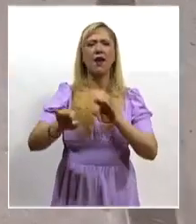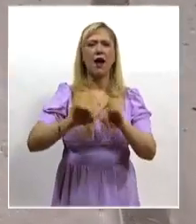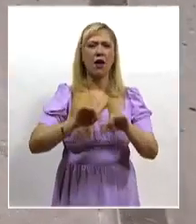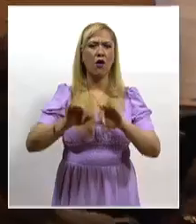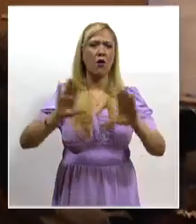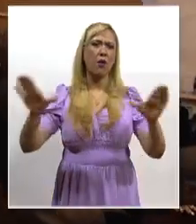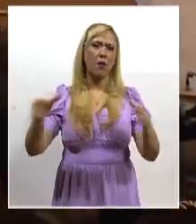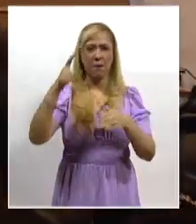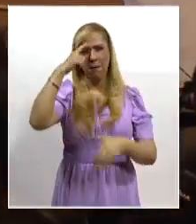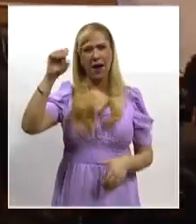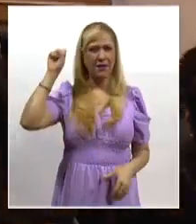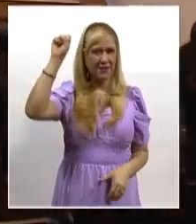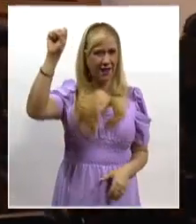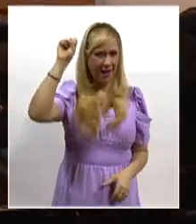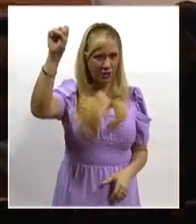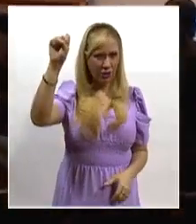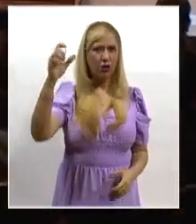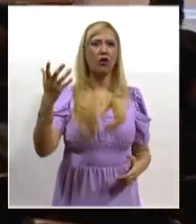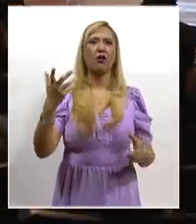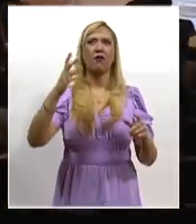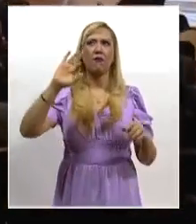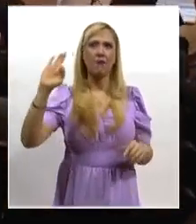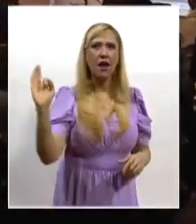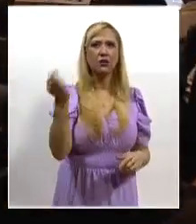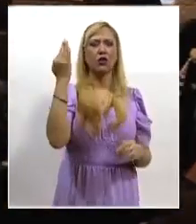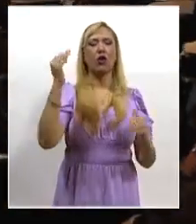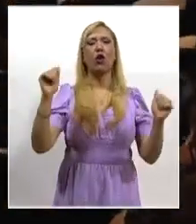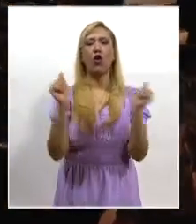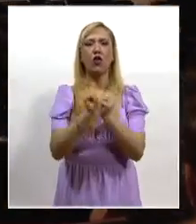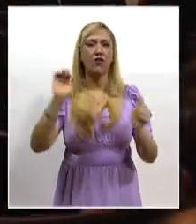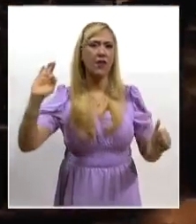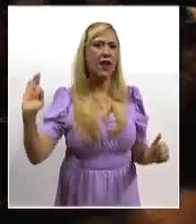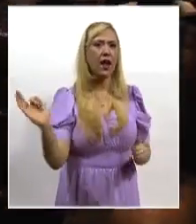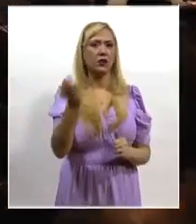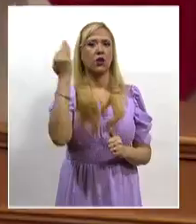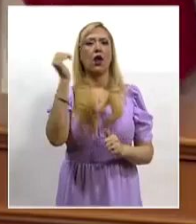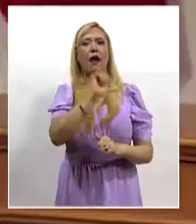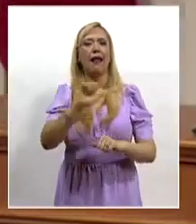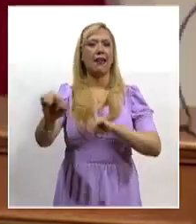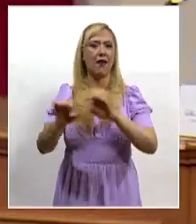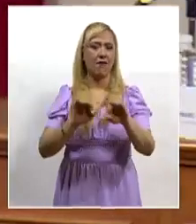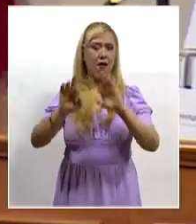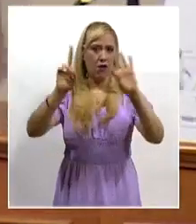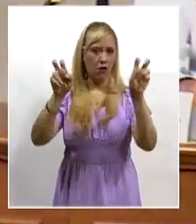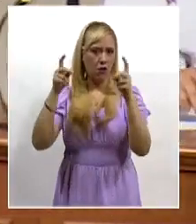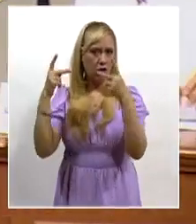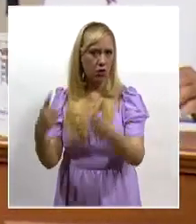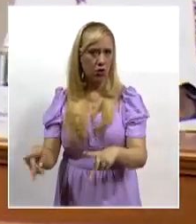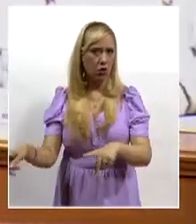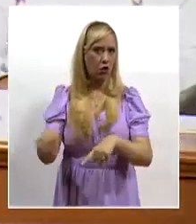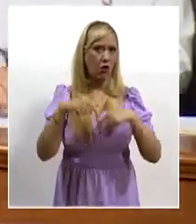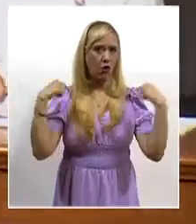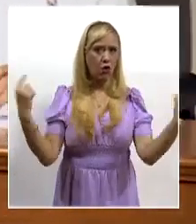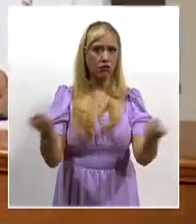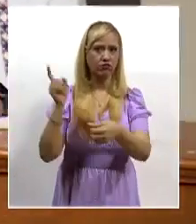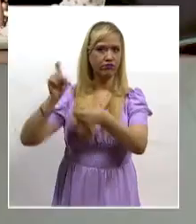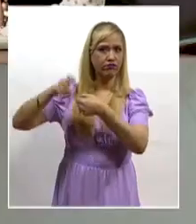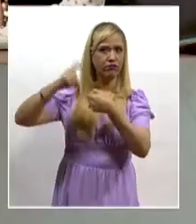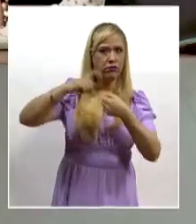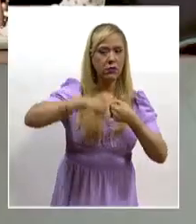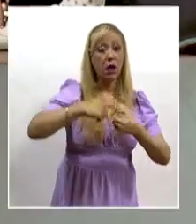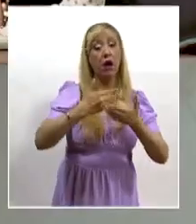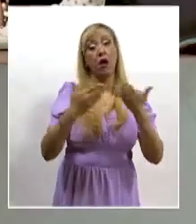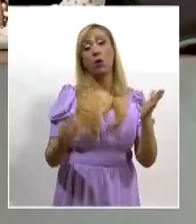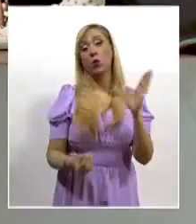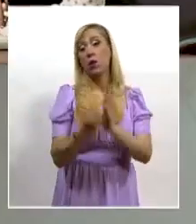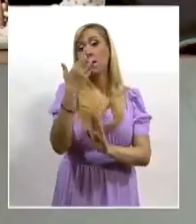integrantes de organizaciones sindicales, federaciones y confederaciones de trabajadores. Destacó que otro de los fines es que se conozcan las nuevas reglas